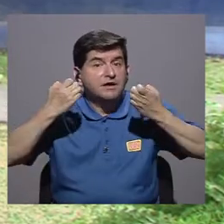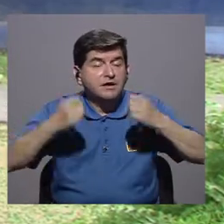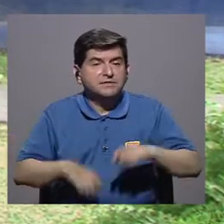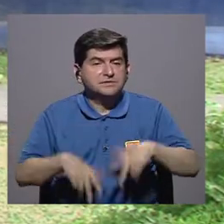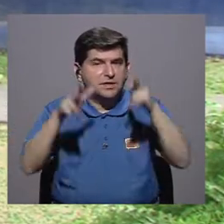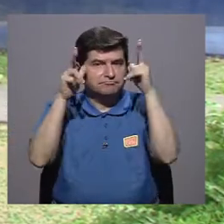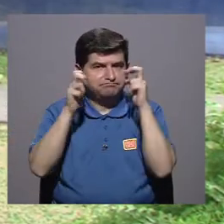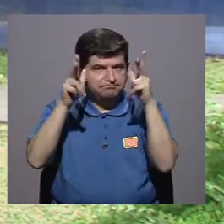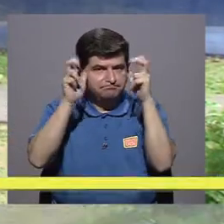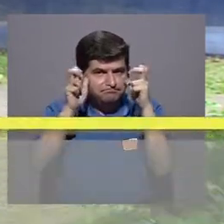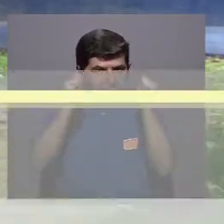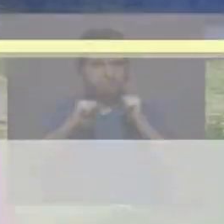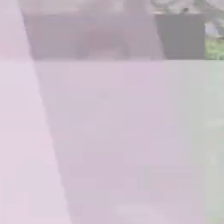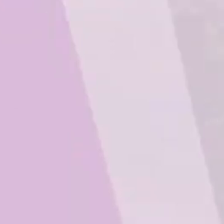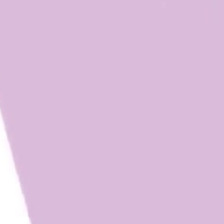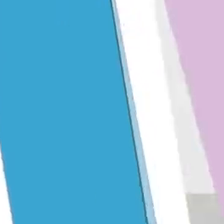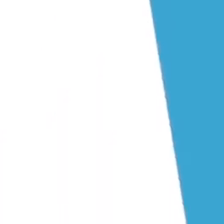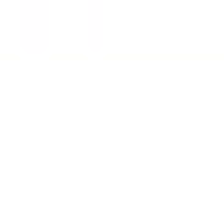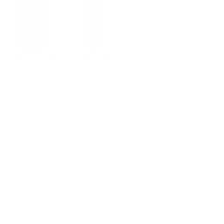percepción.